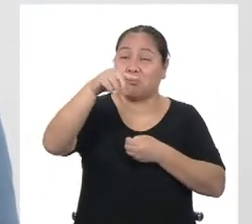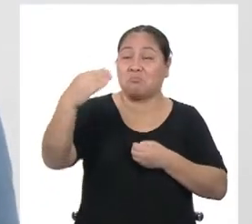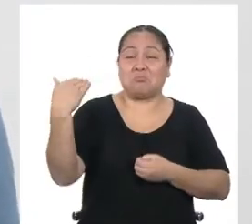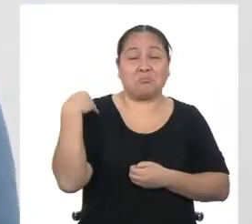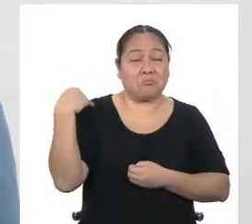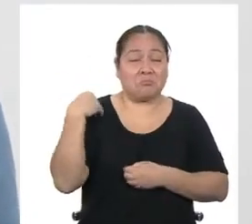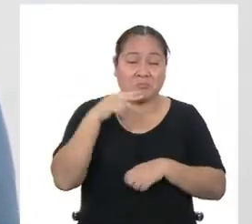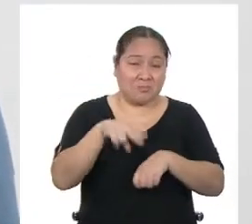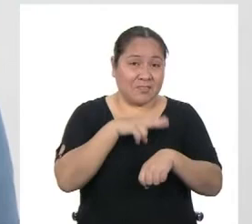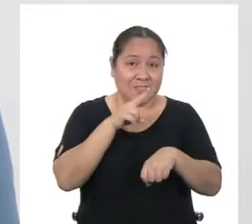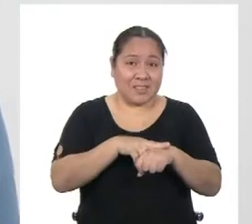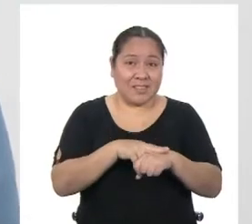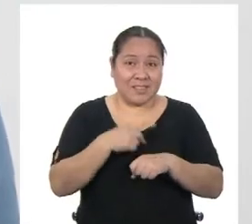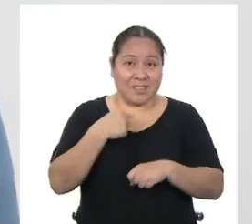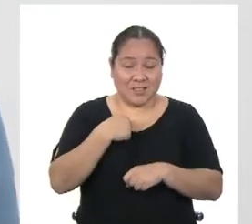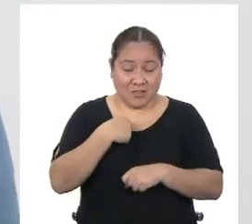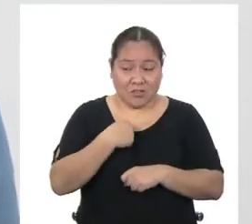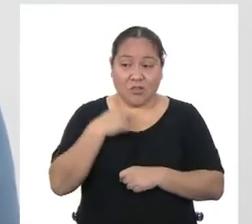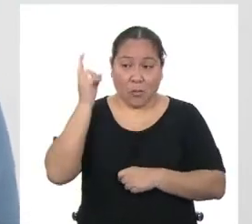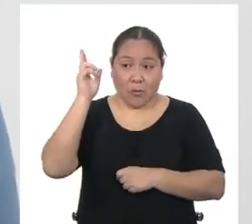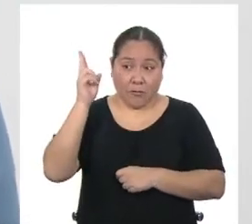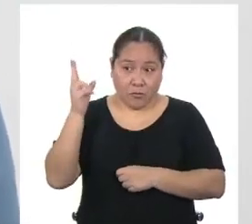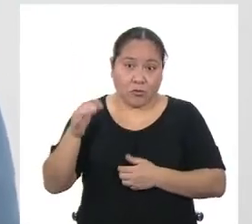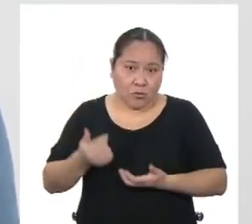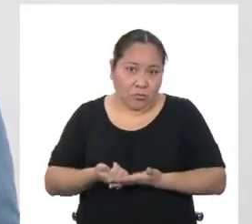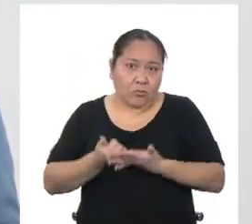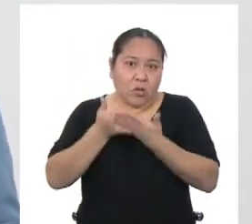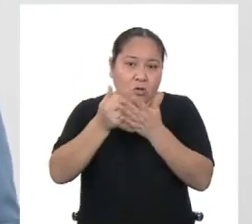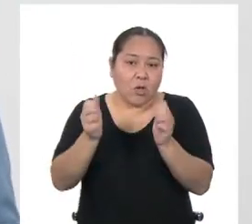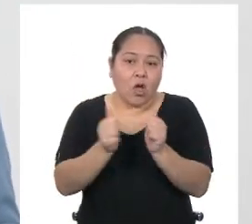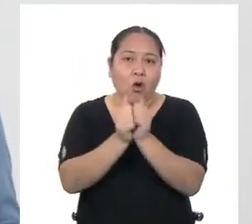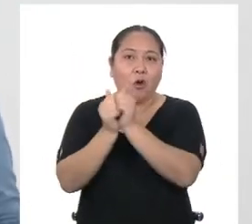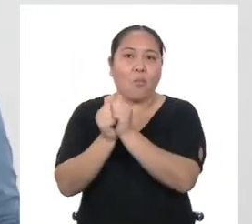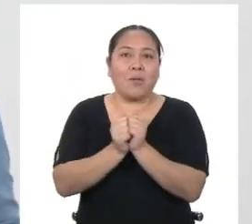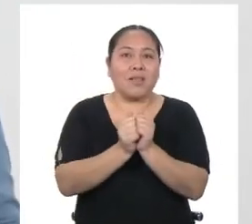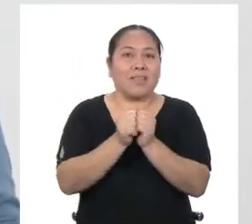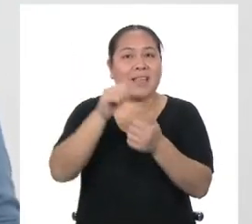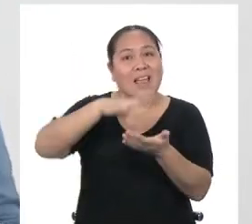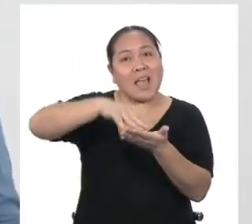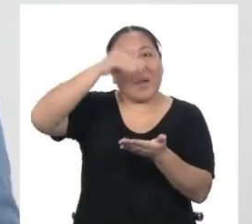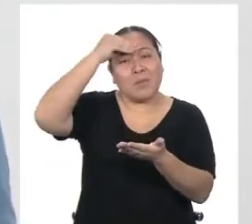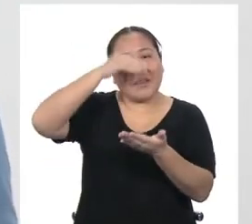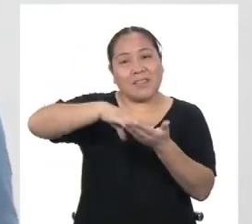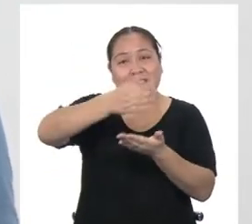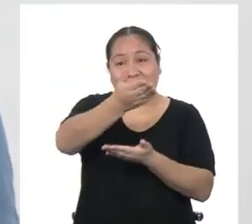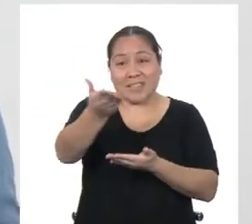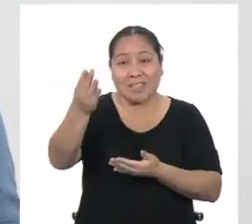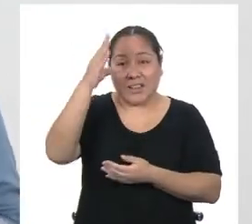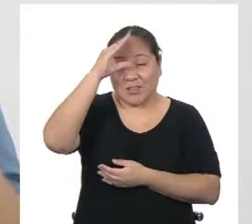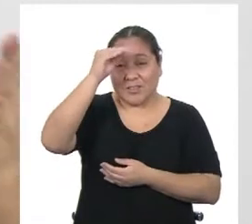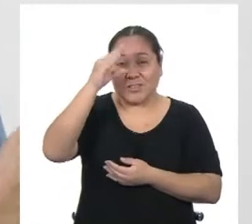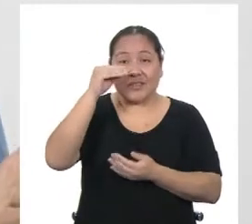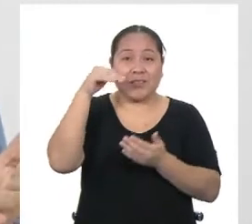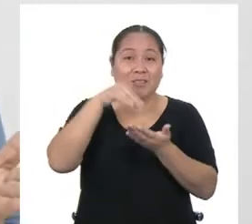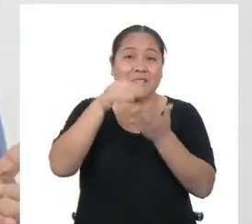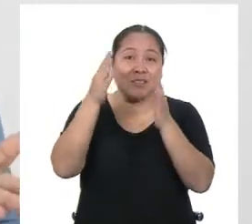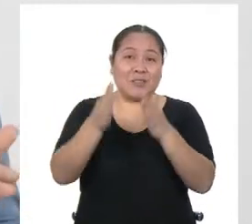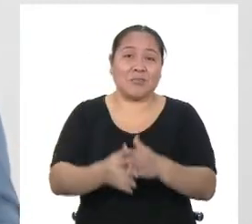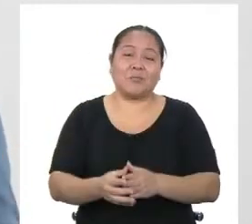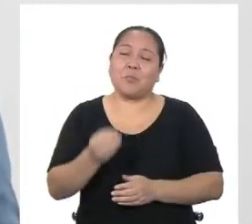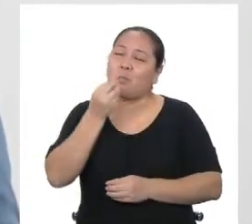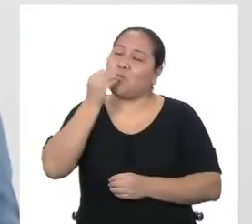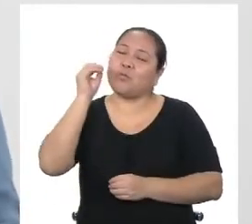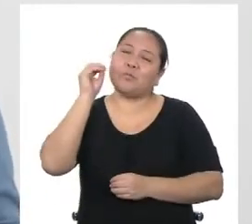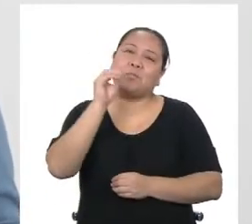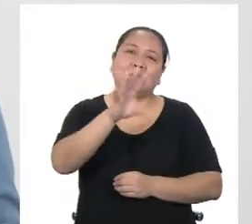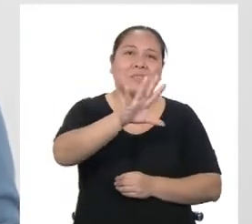necesiten. Para eso estamos los docentes, para acompañar el aprendizaje de nuestras y nuestros estudiantes. Un beso para todas